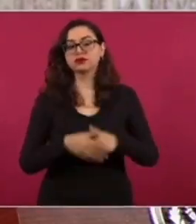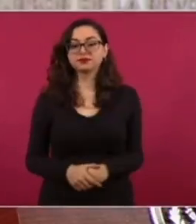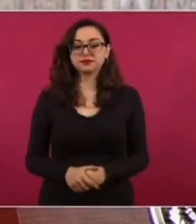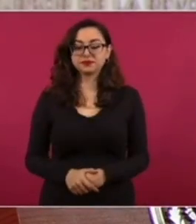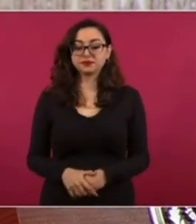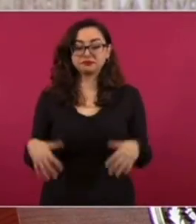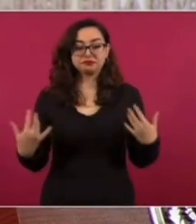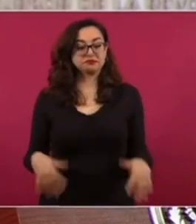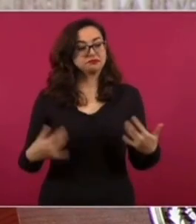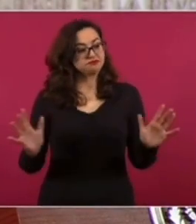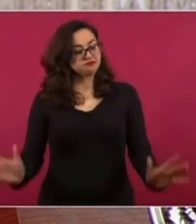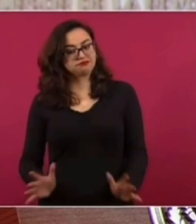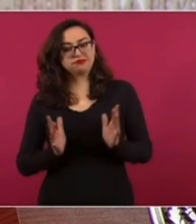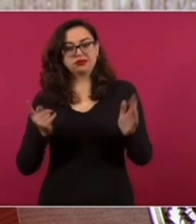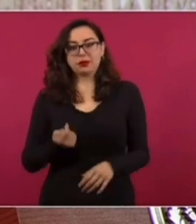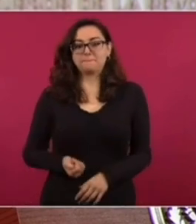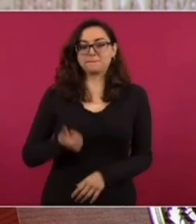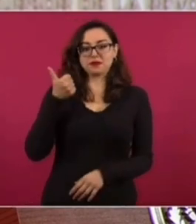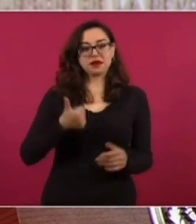Algo nunca he visto,